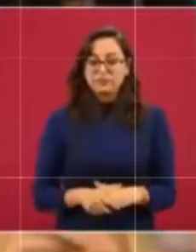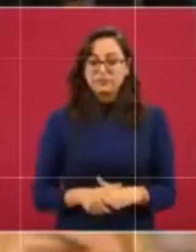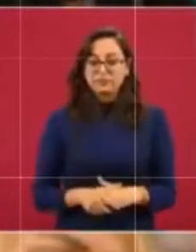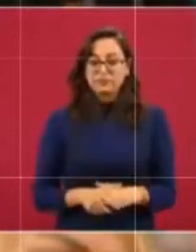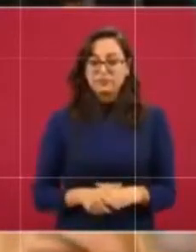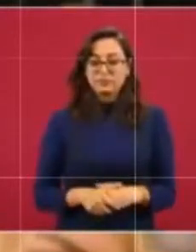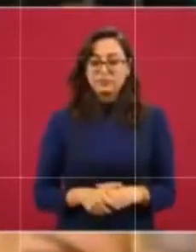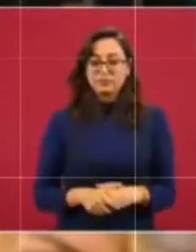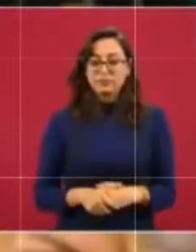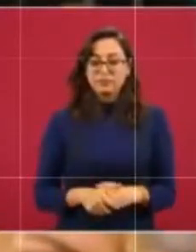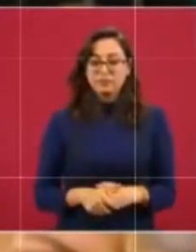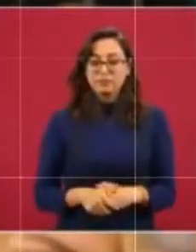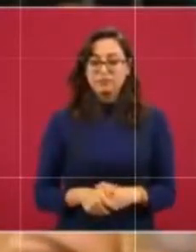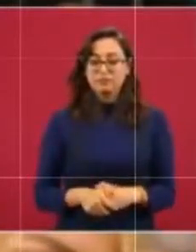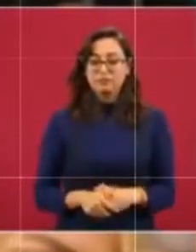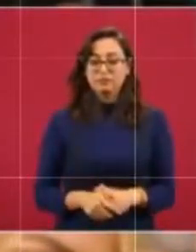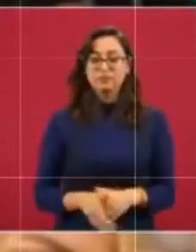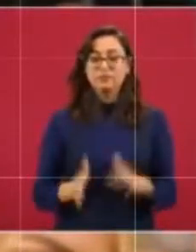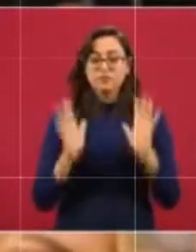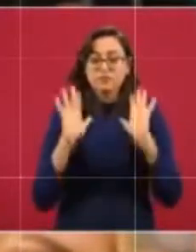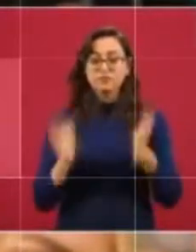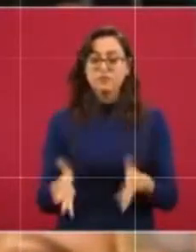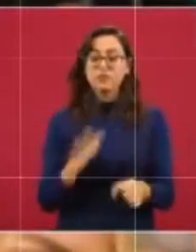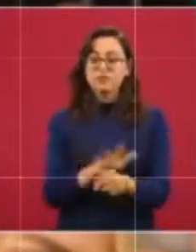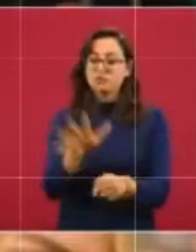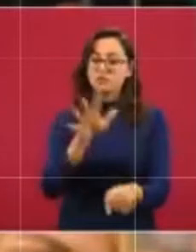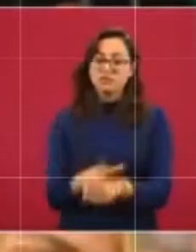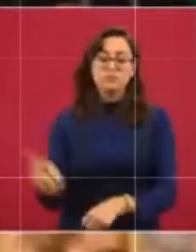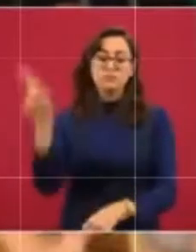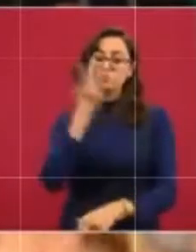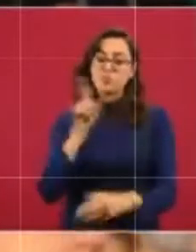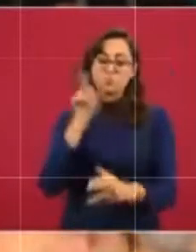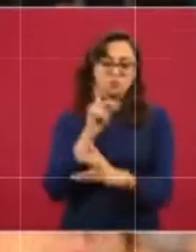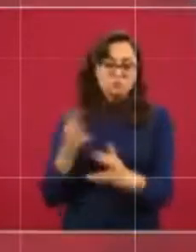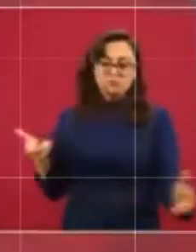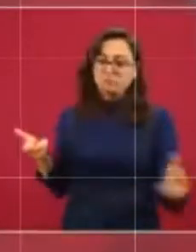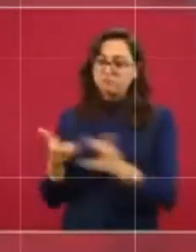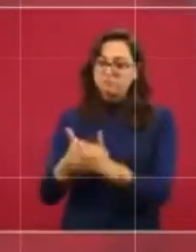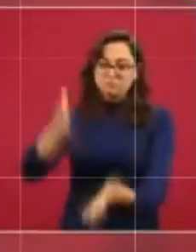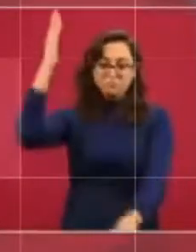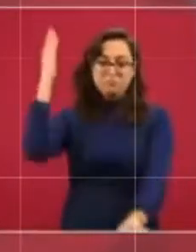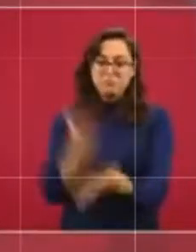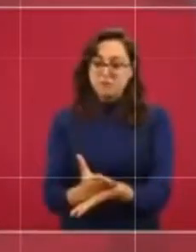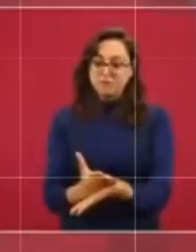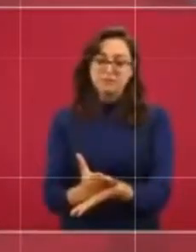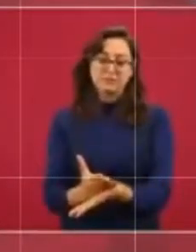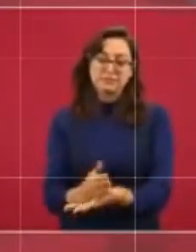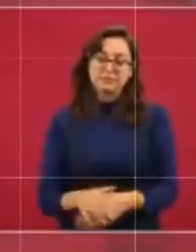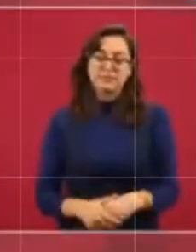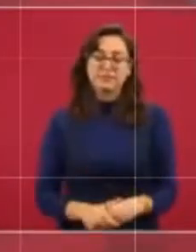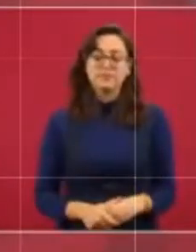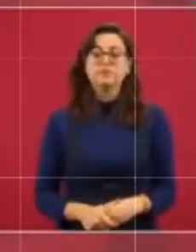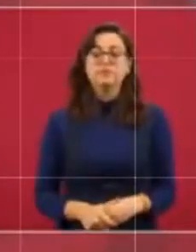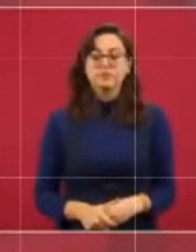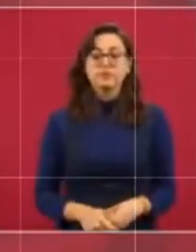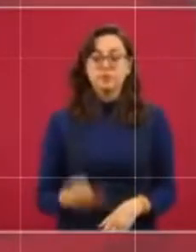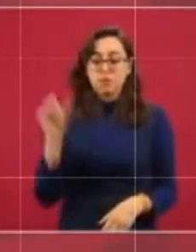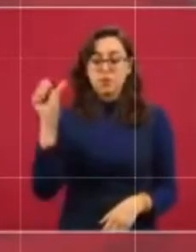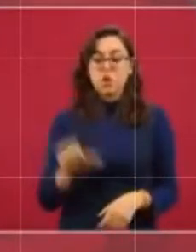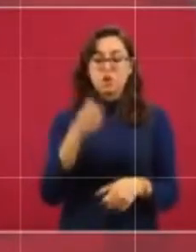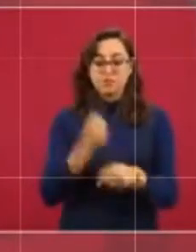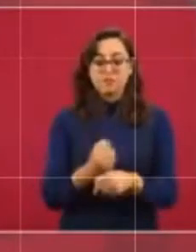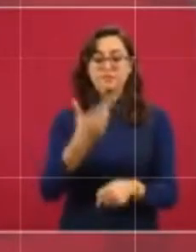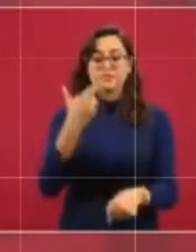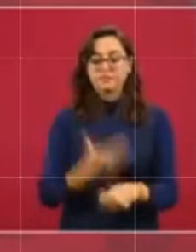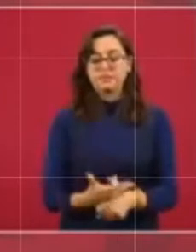estamos pidiendo que ponga un alto al feminicidio. Te va a atender hoy la secretaria de Gobernación,